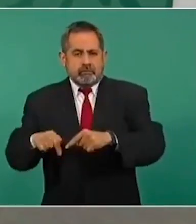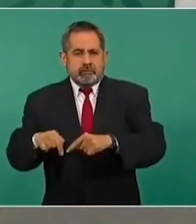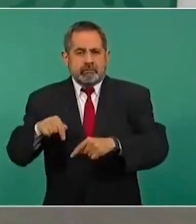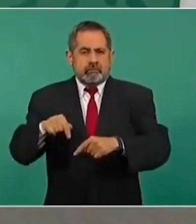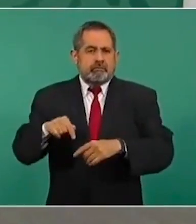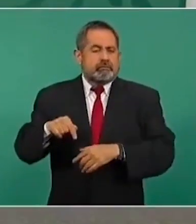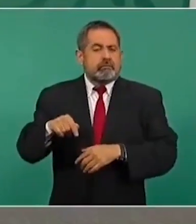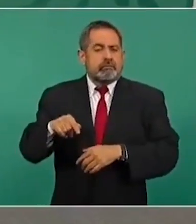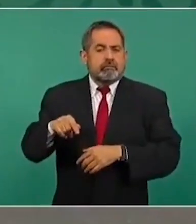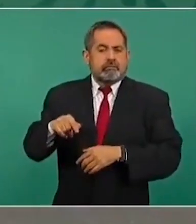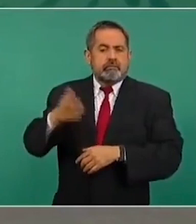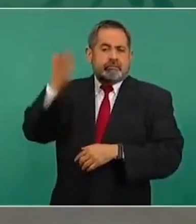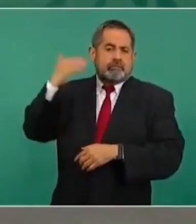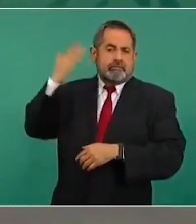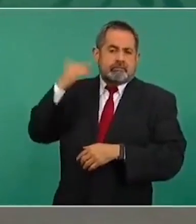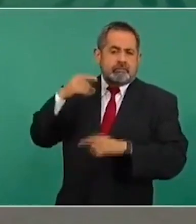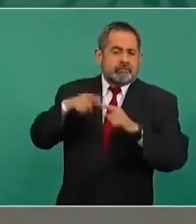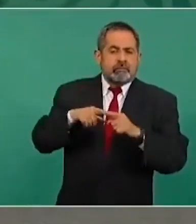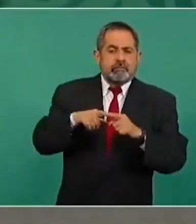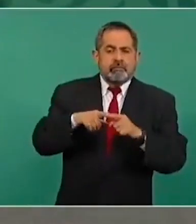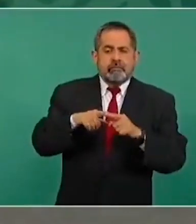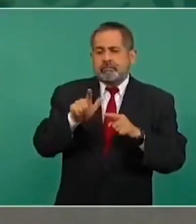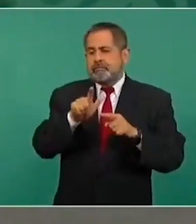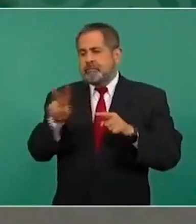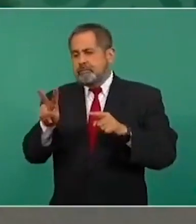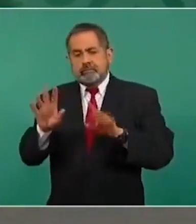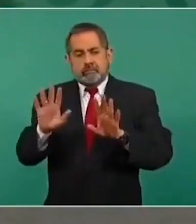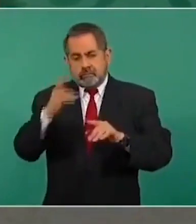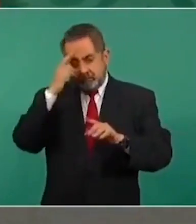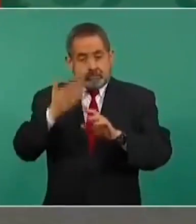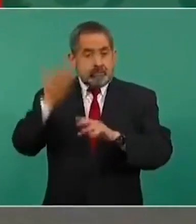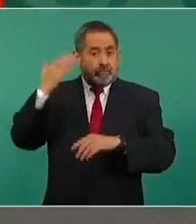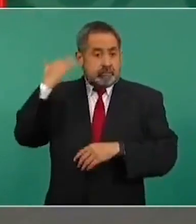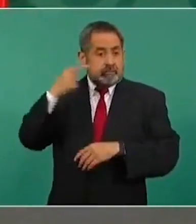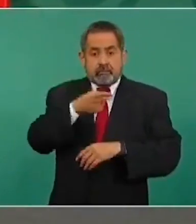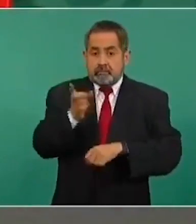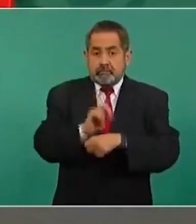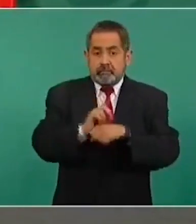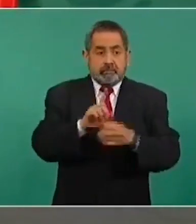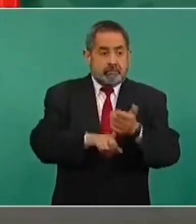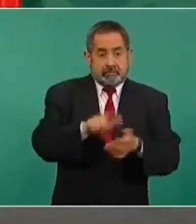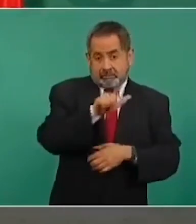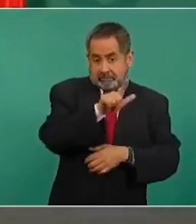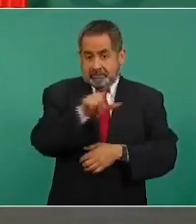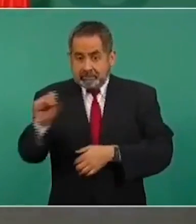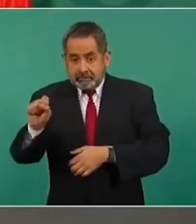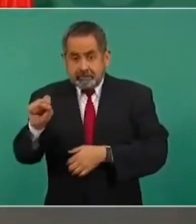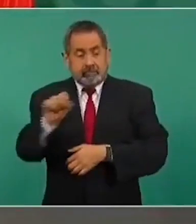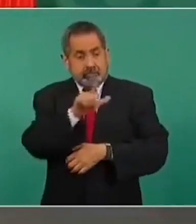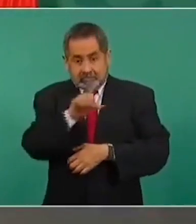fresas, que son nada más de lunes a viernes. Allá era todos los días, hasta sábado y domingo.